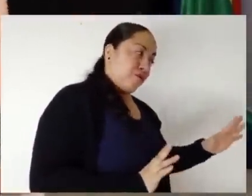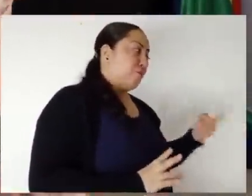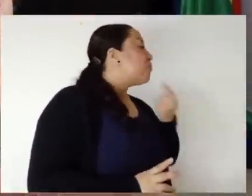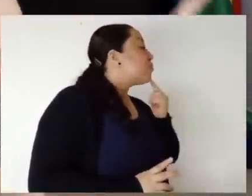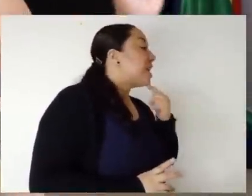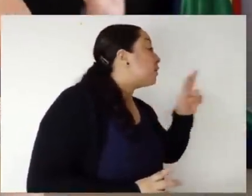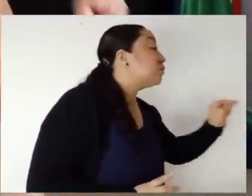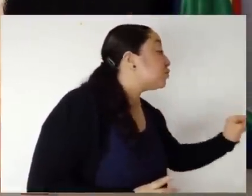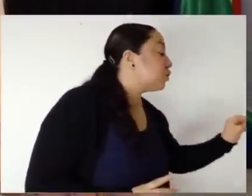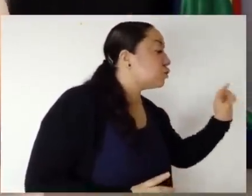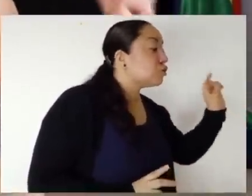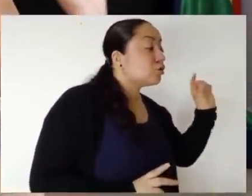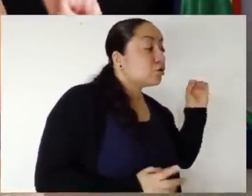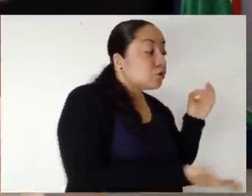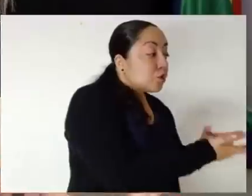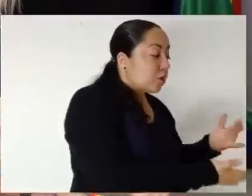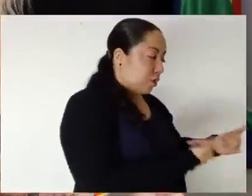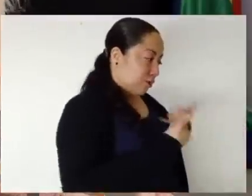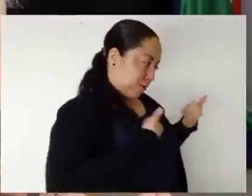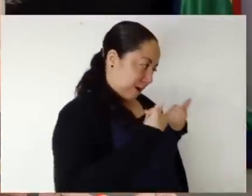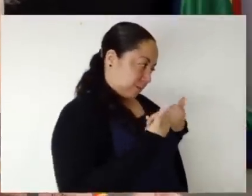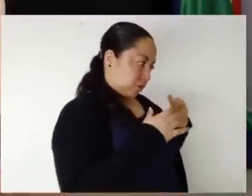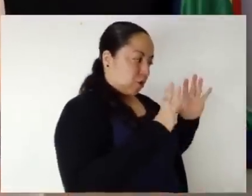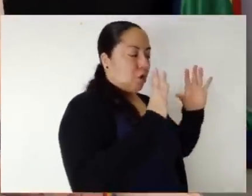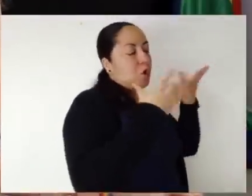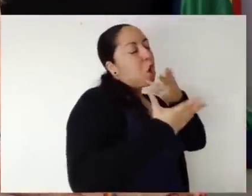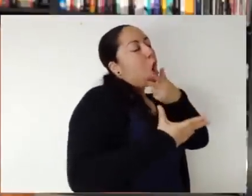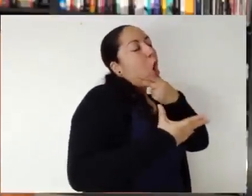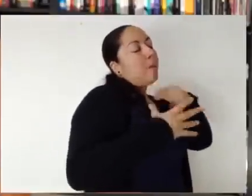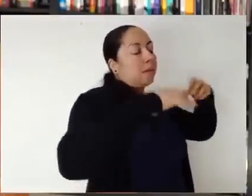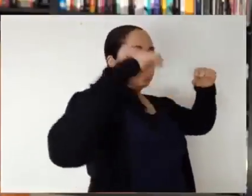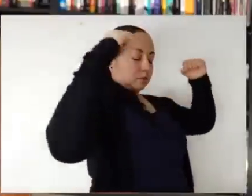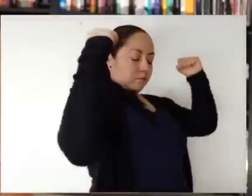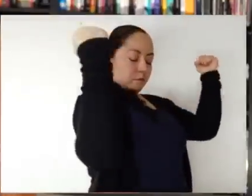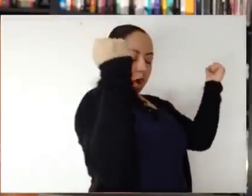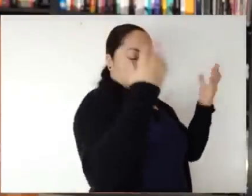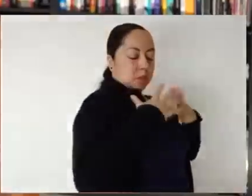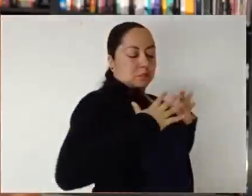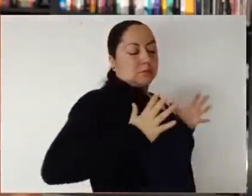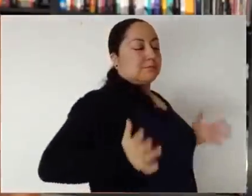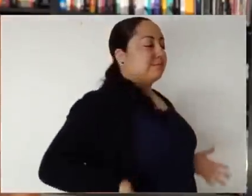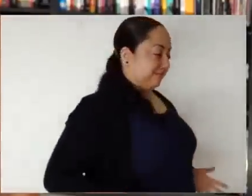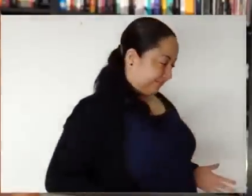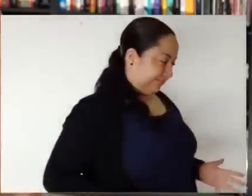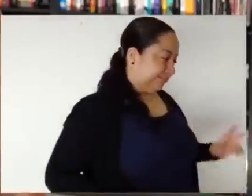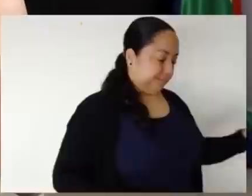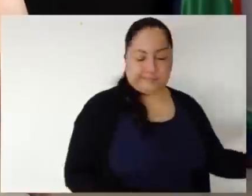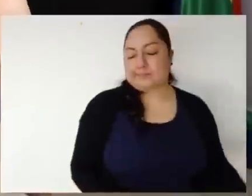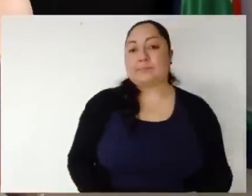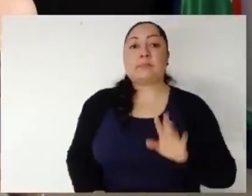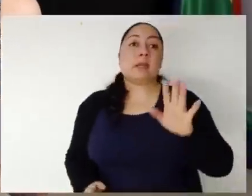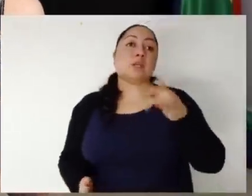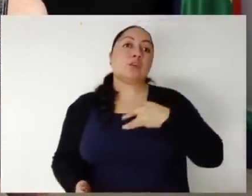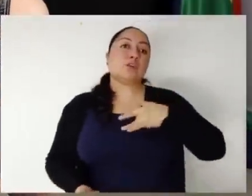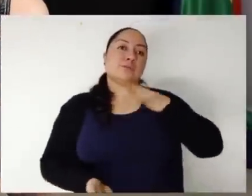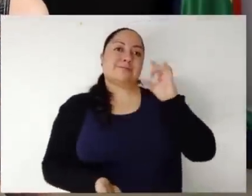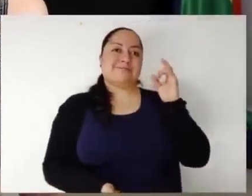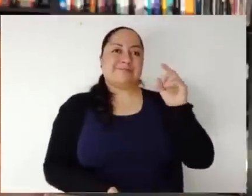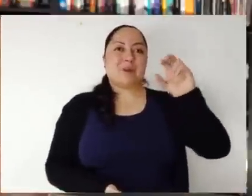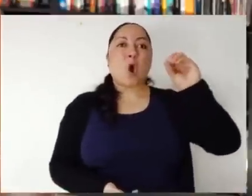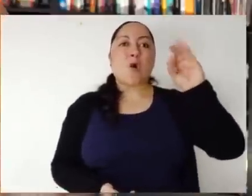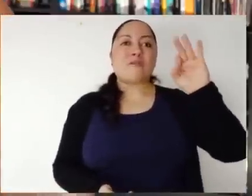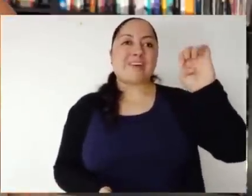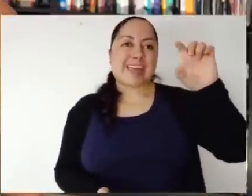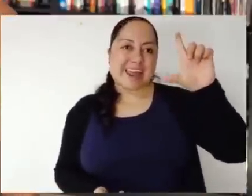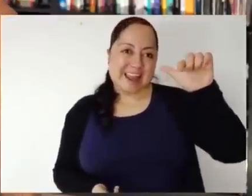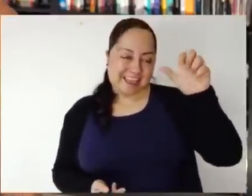hombres fornidos y sin camisa. No te vayas a confundir, Carlitos. Están de mentes esas personas en contra del mundo LGBT. Pero bueno, yo soy Ophelia Pastrana.